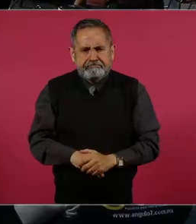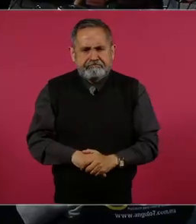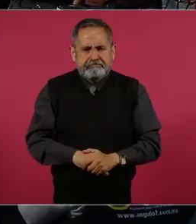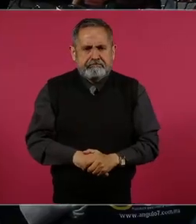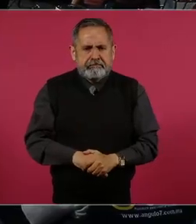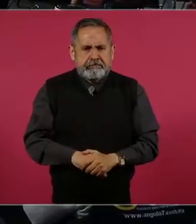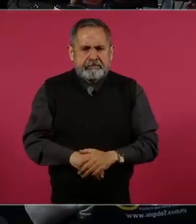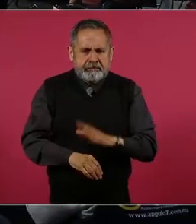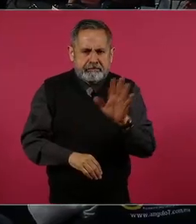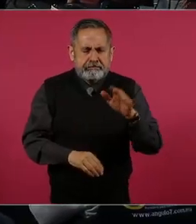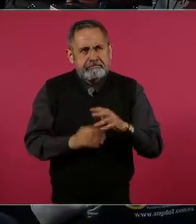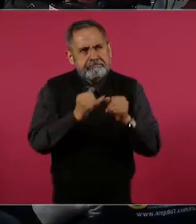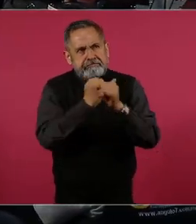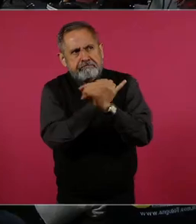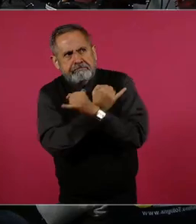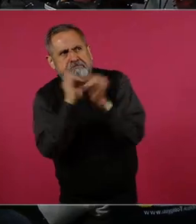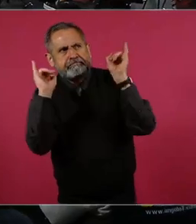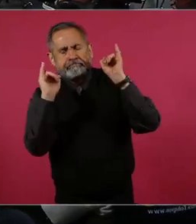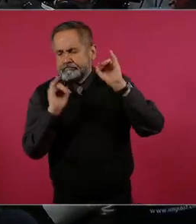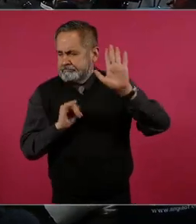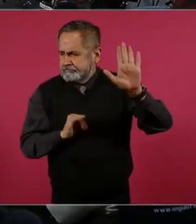Entonces, somos independientes.